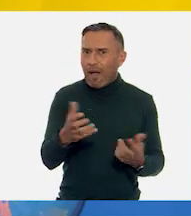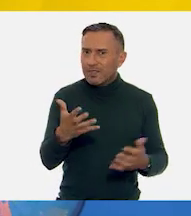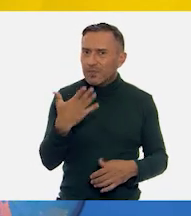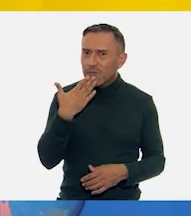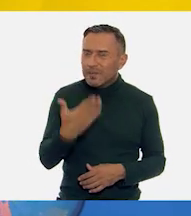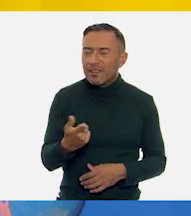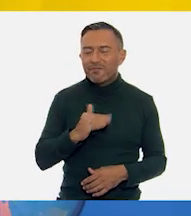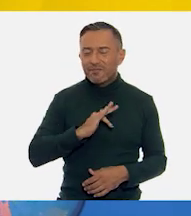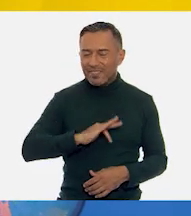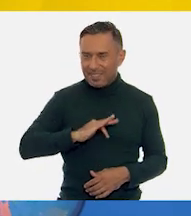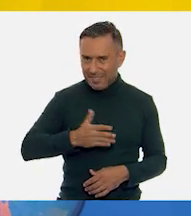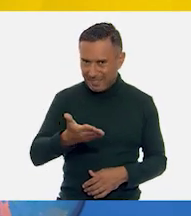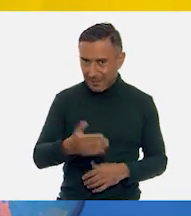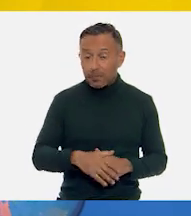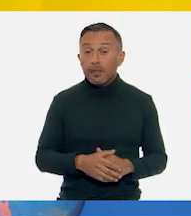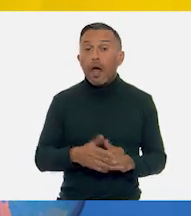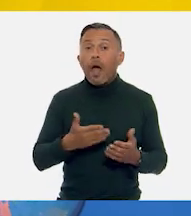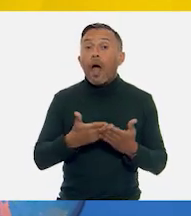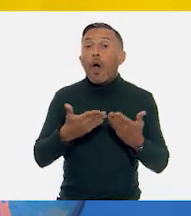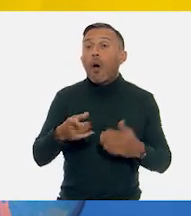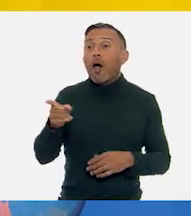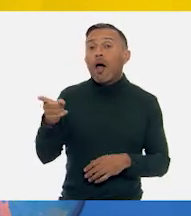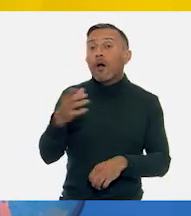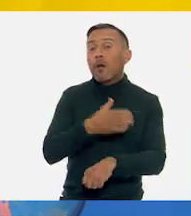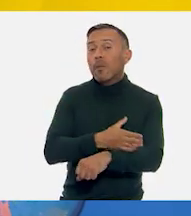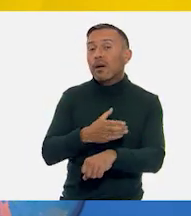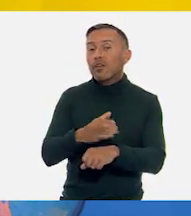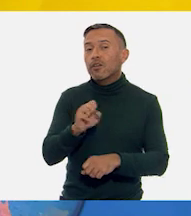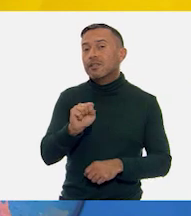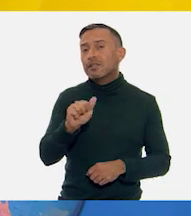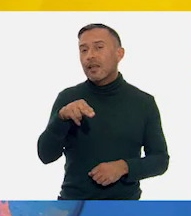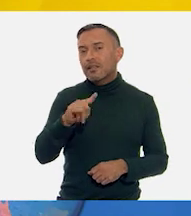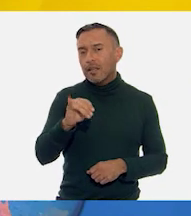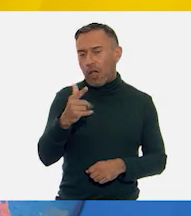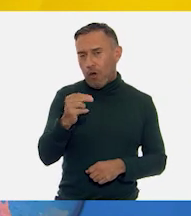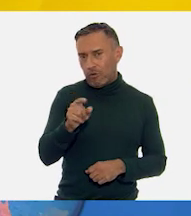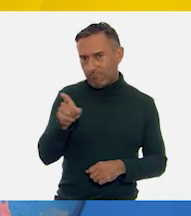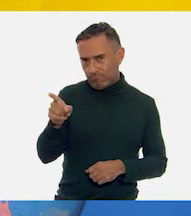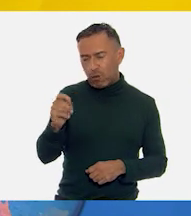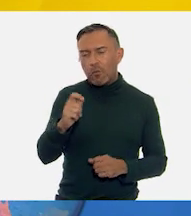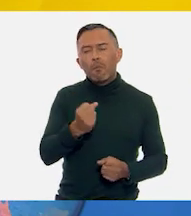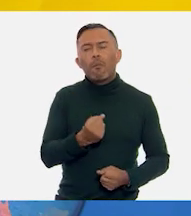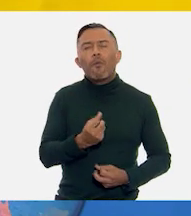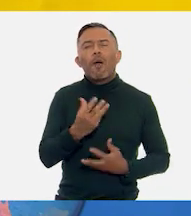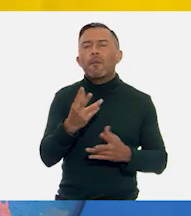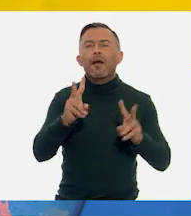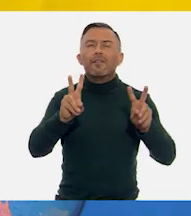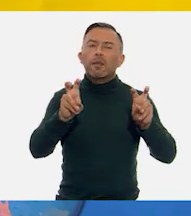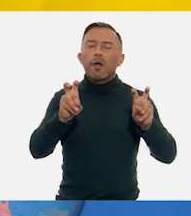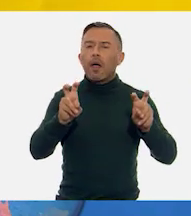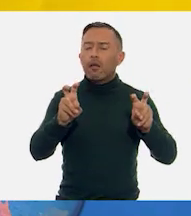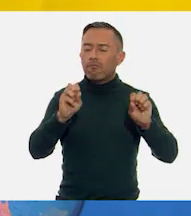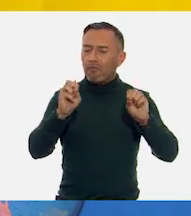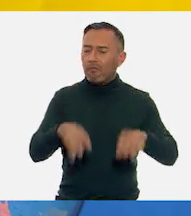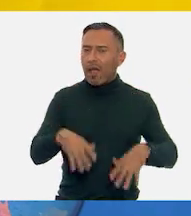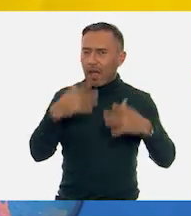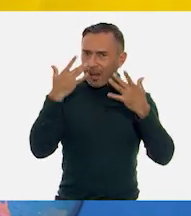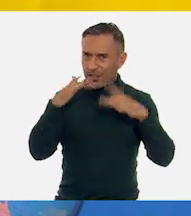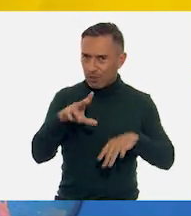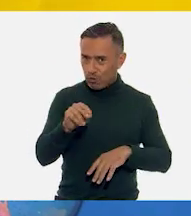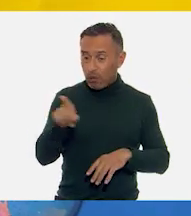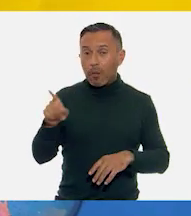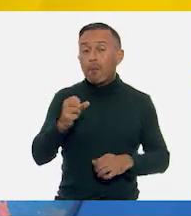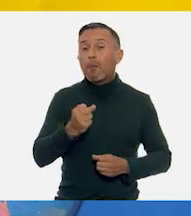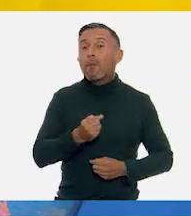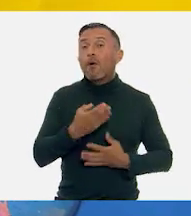felicidades. Ahora veamos cómo va su compañero Santiago. Y él escogió el poema No te rindas, del poeta uruguayo Mario